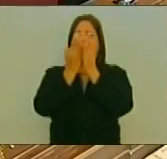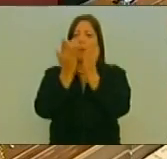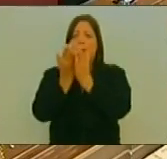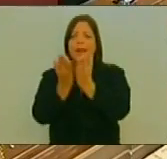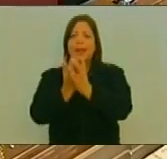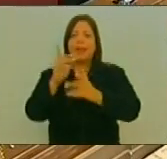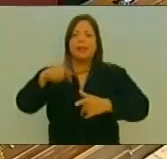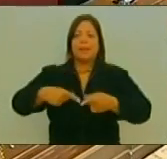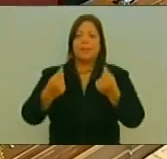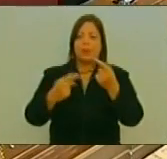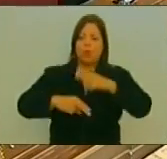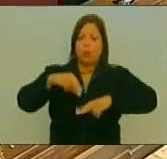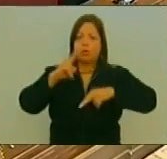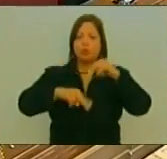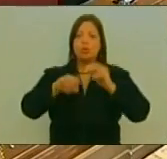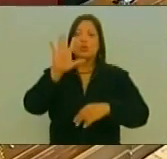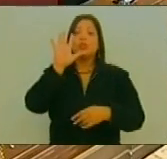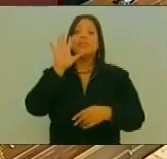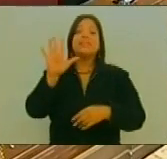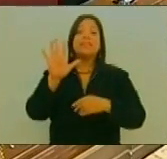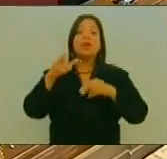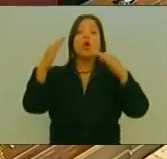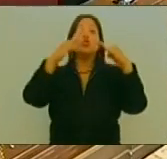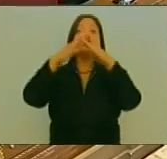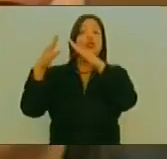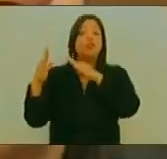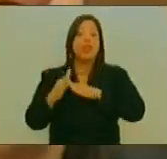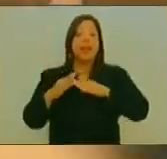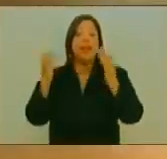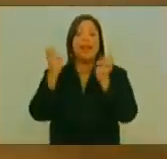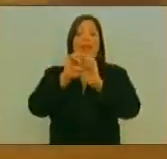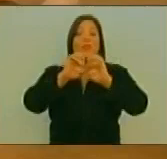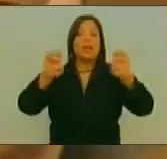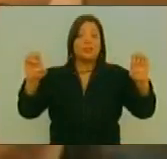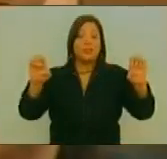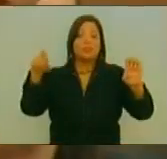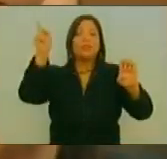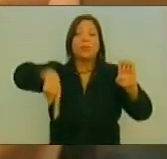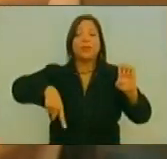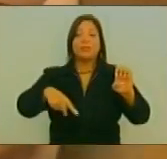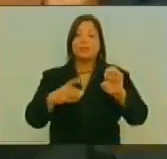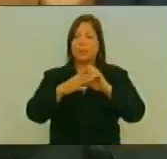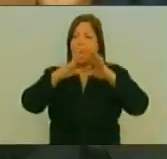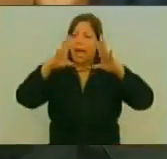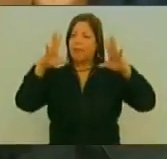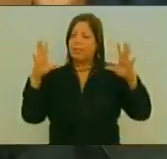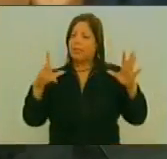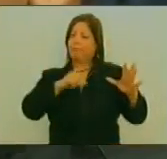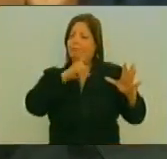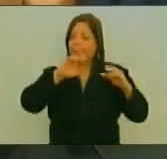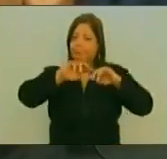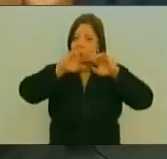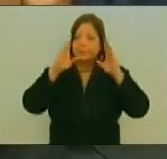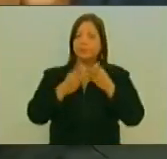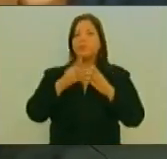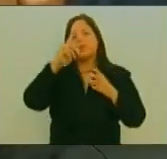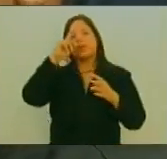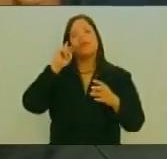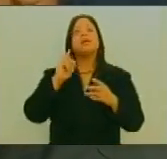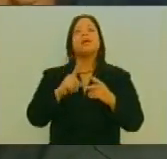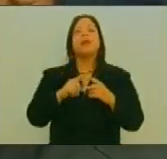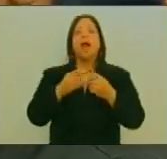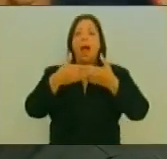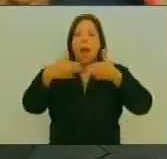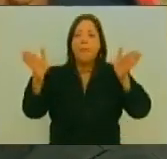Recursos Para La Construcción De Cinco Ciudades Educacionales La Aprobación De Recursos Para La Consolidación Y